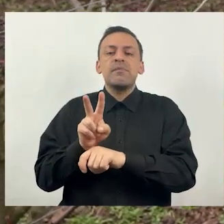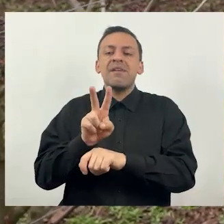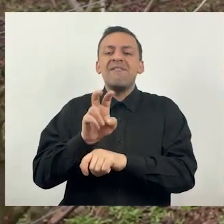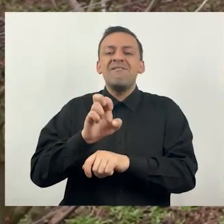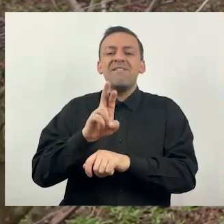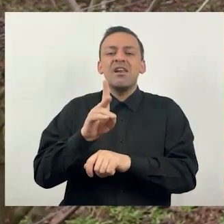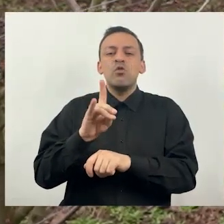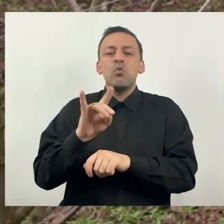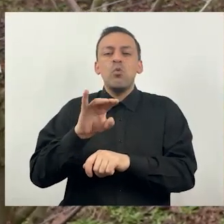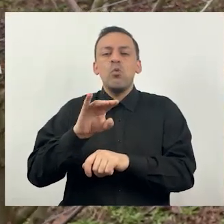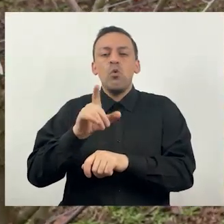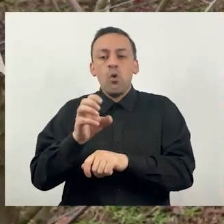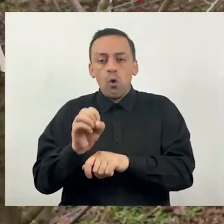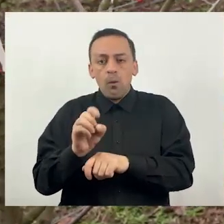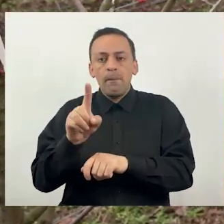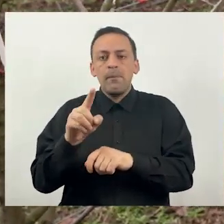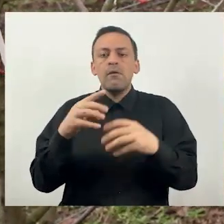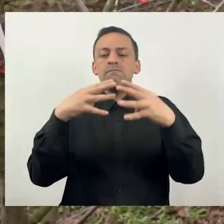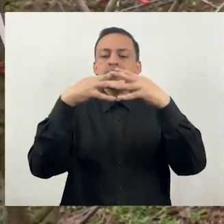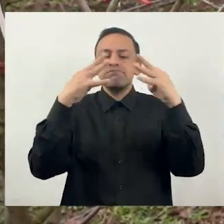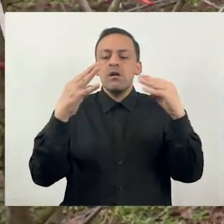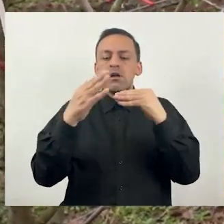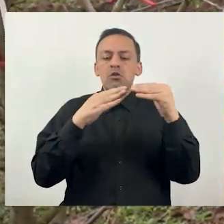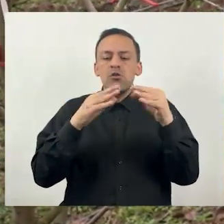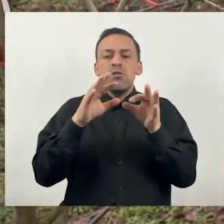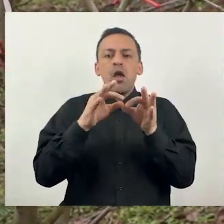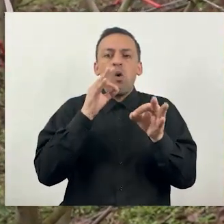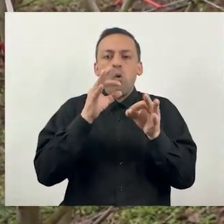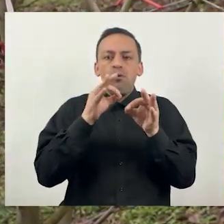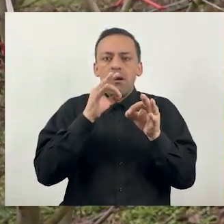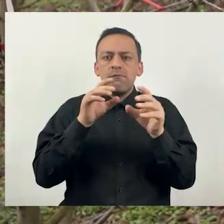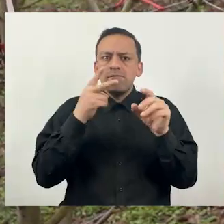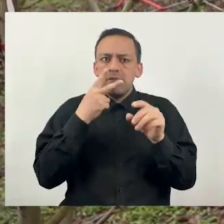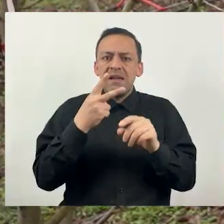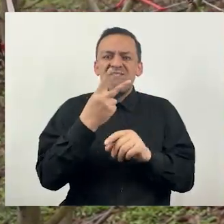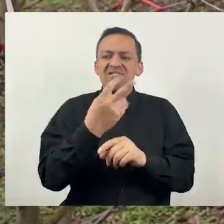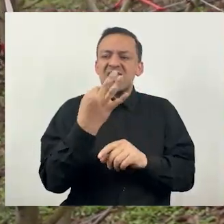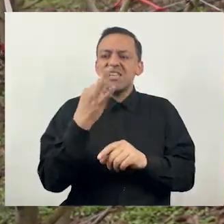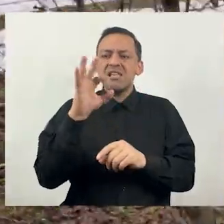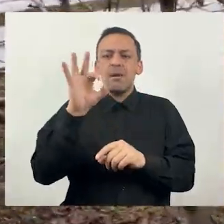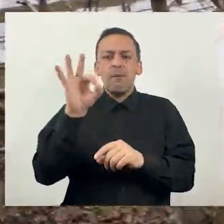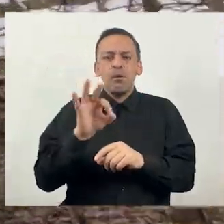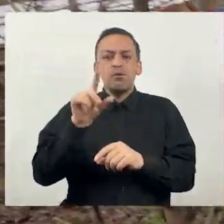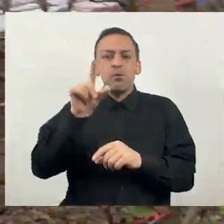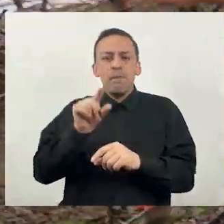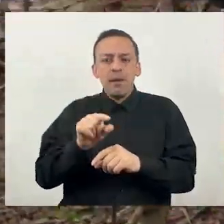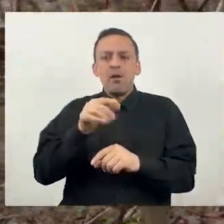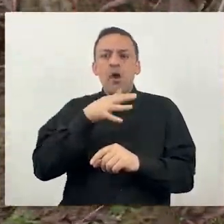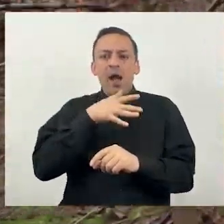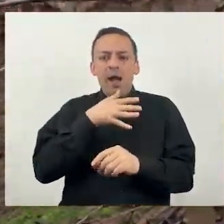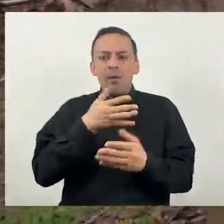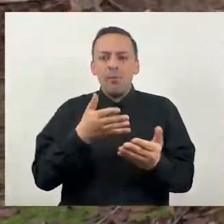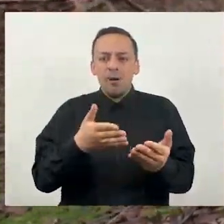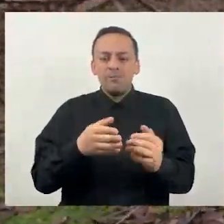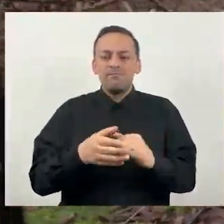que está trabajando, el doctor Nicolás Verdugo, con esta malla en uva, y ha demostrado que ha reducido hasta un 23% el consumo de agua.